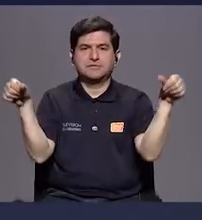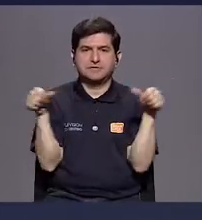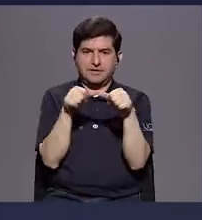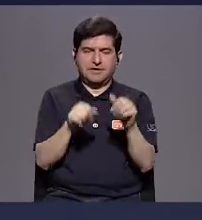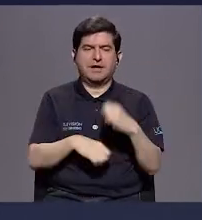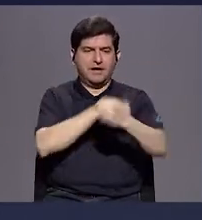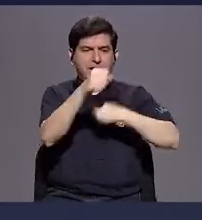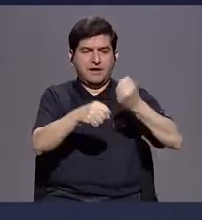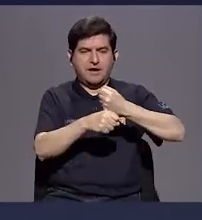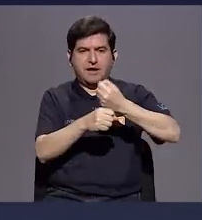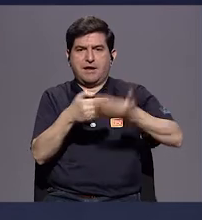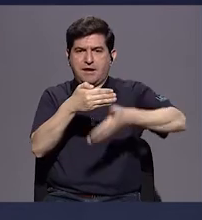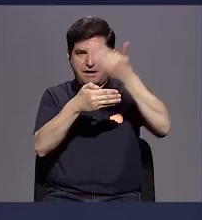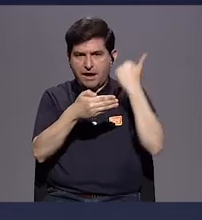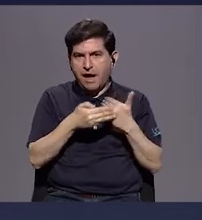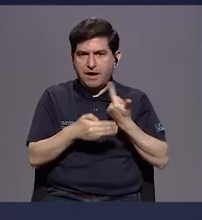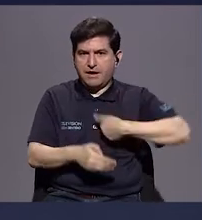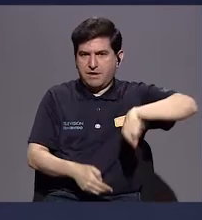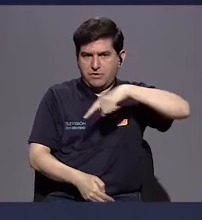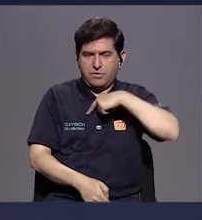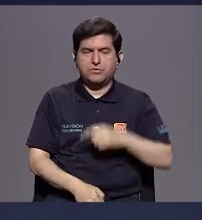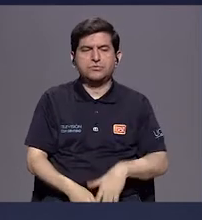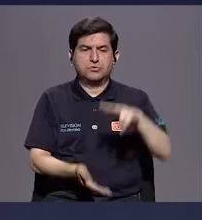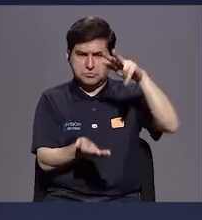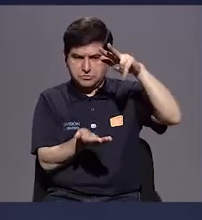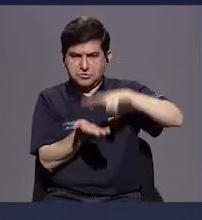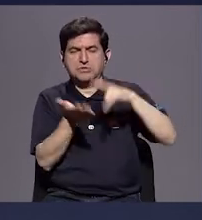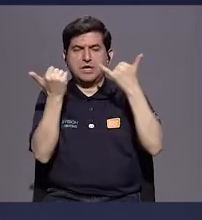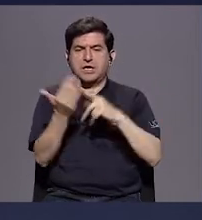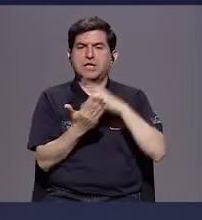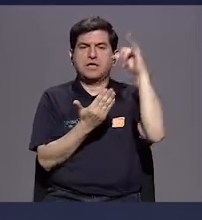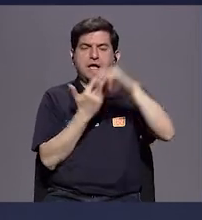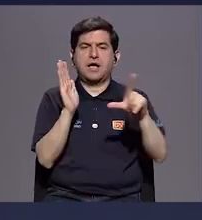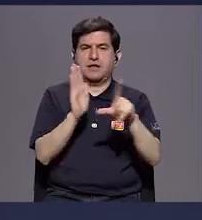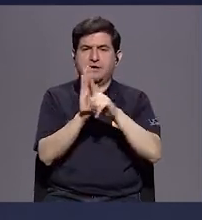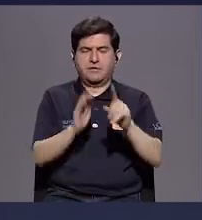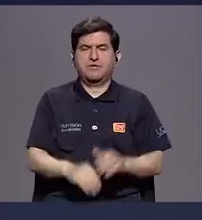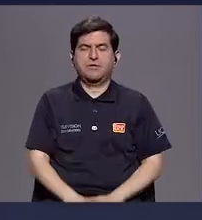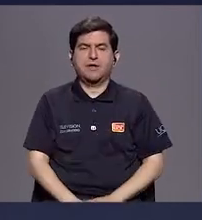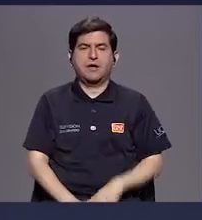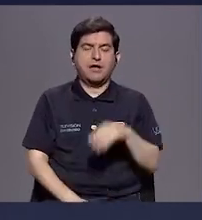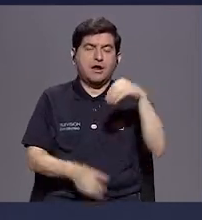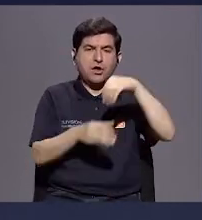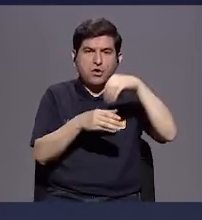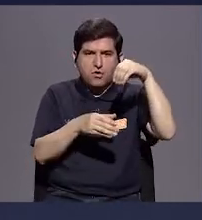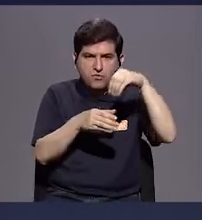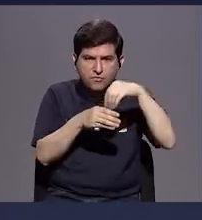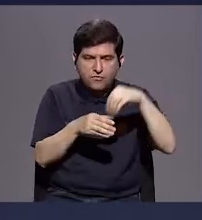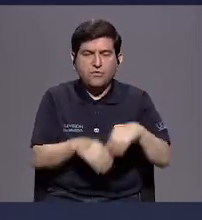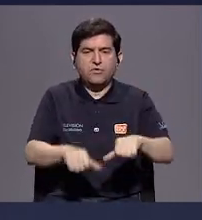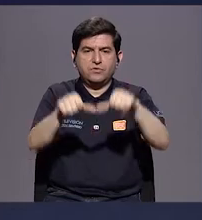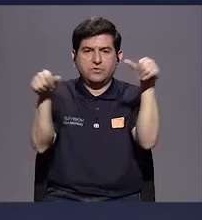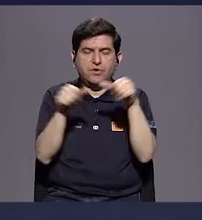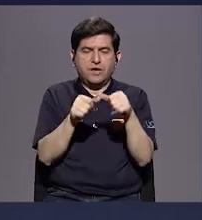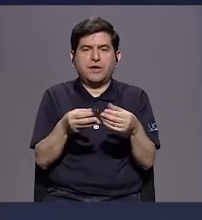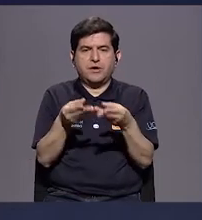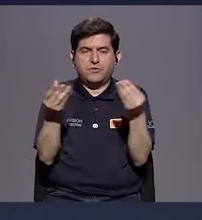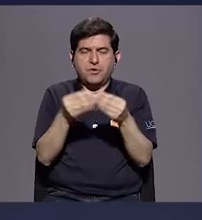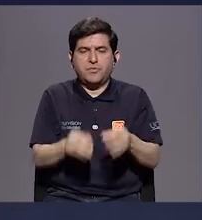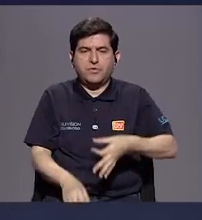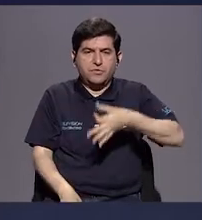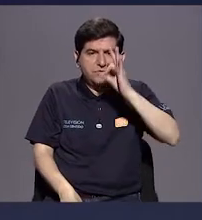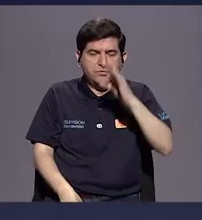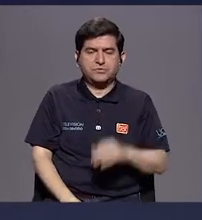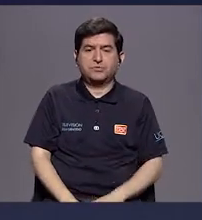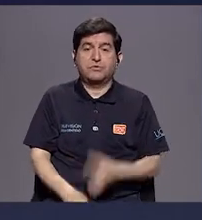El año pasado logramos aprobar, y ya es proyecto de ley Funas Café, que es el fondo al sector cafetalero de